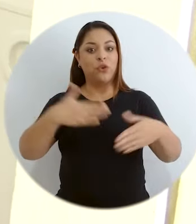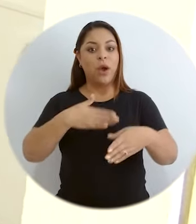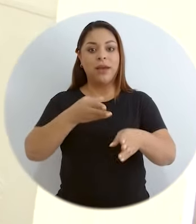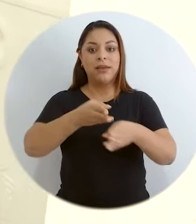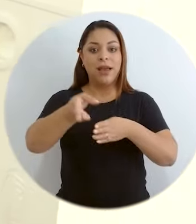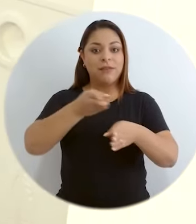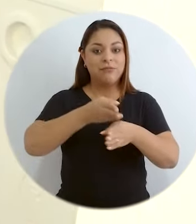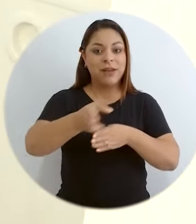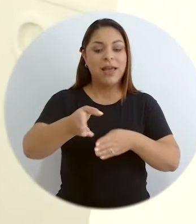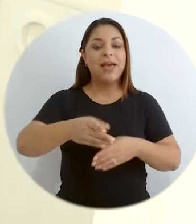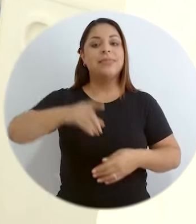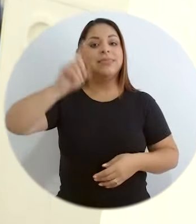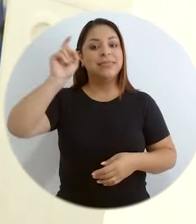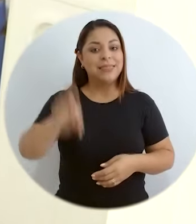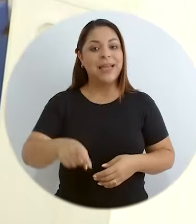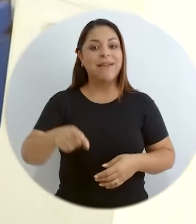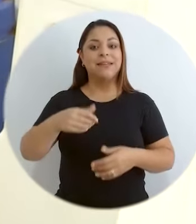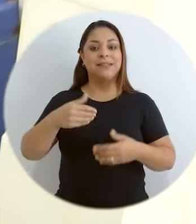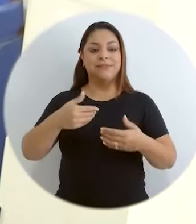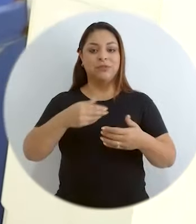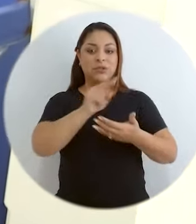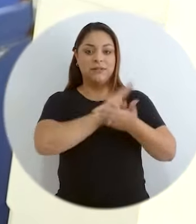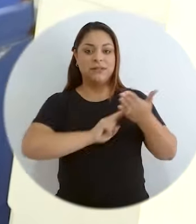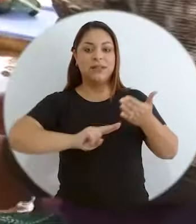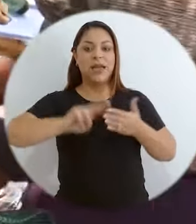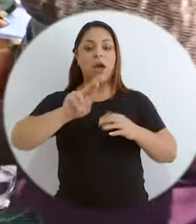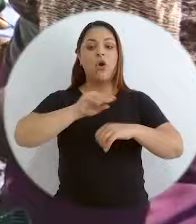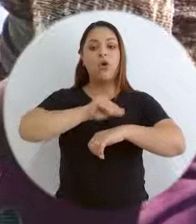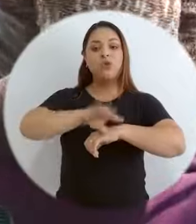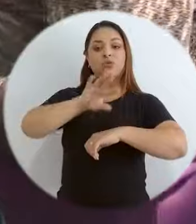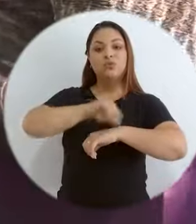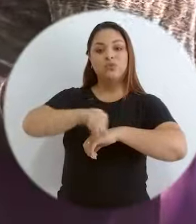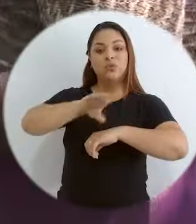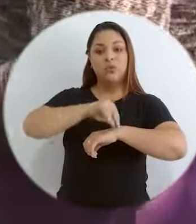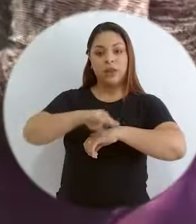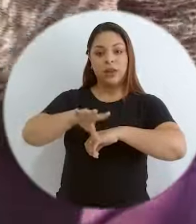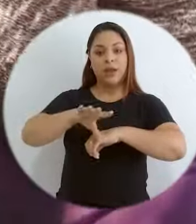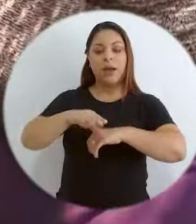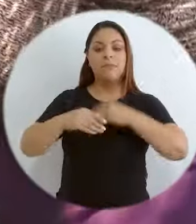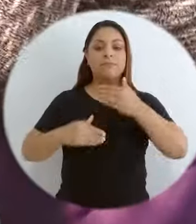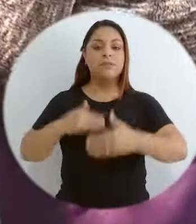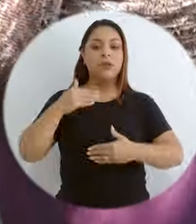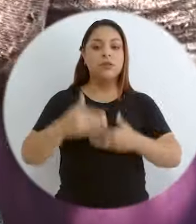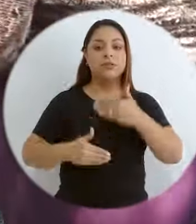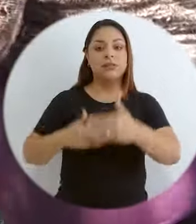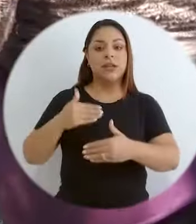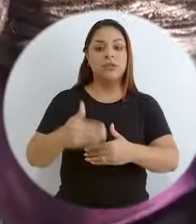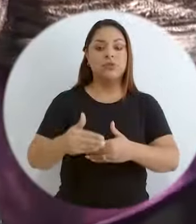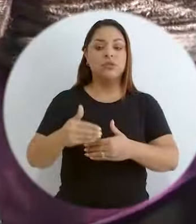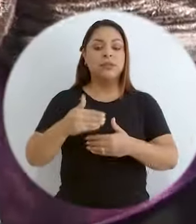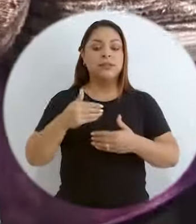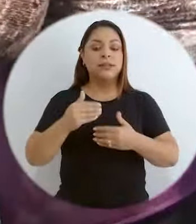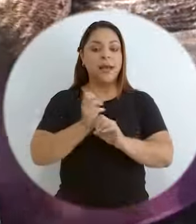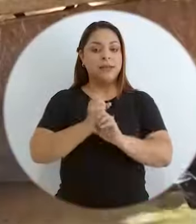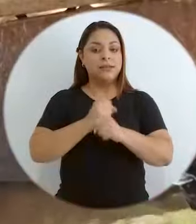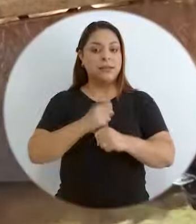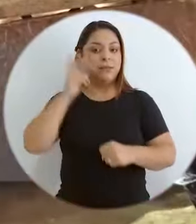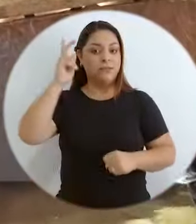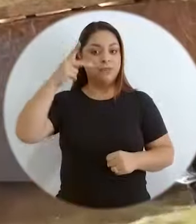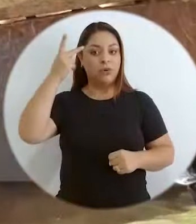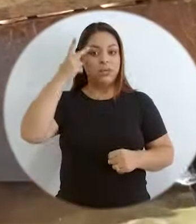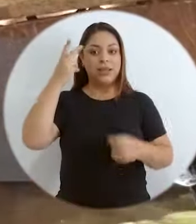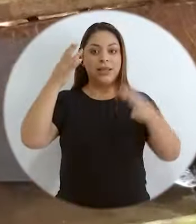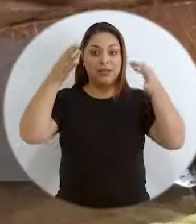debería ser consultora de los procesos de creación de